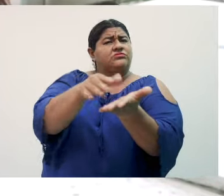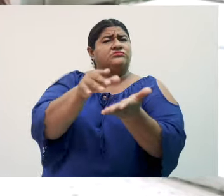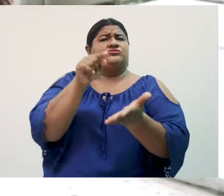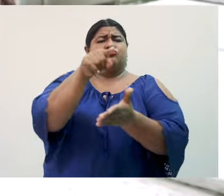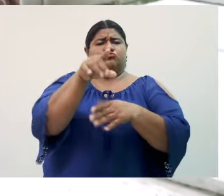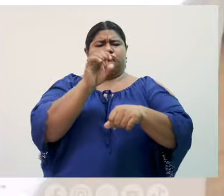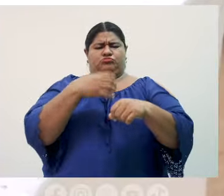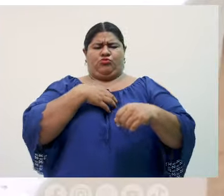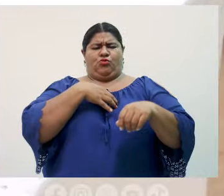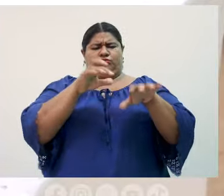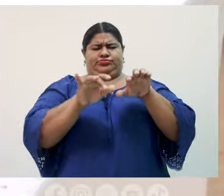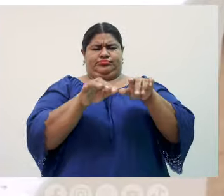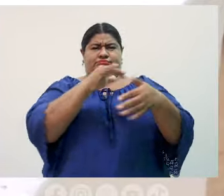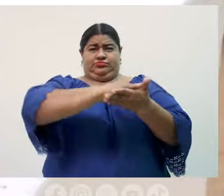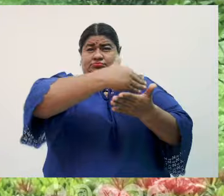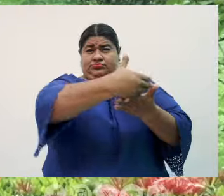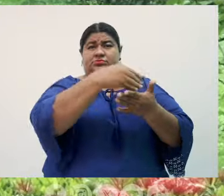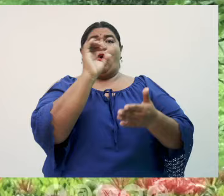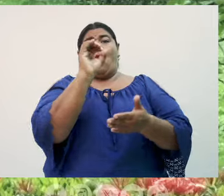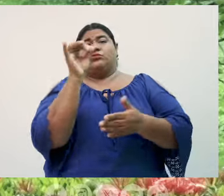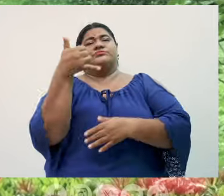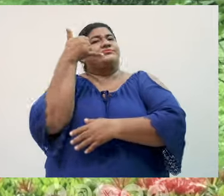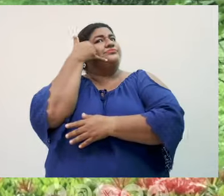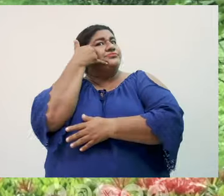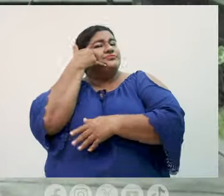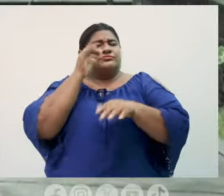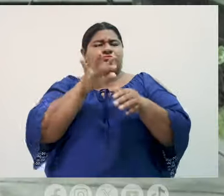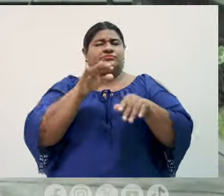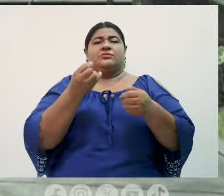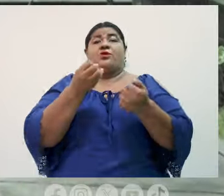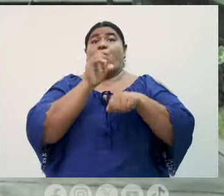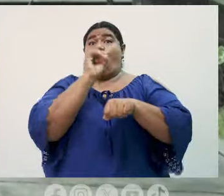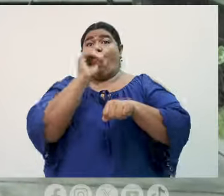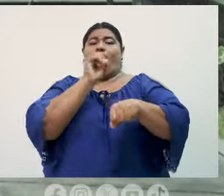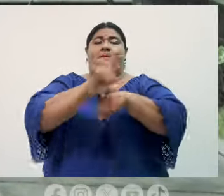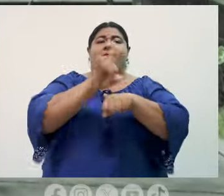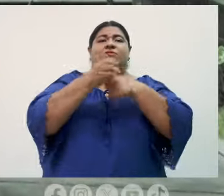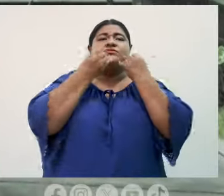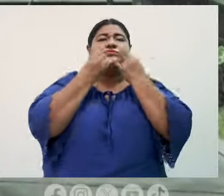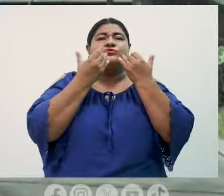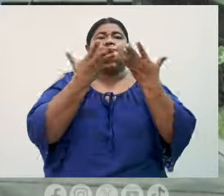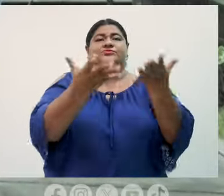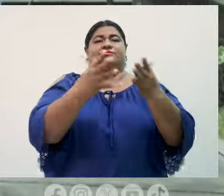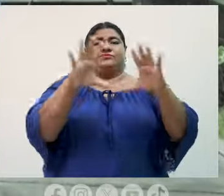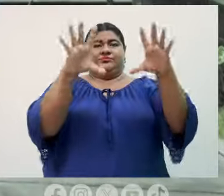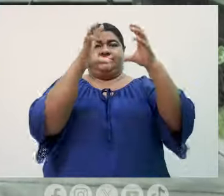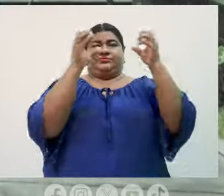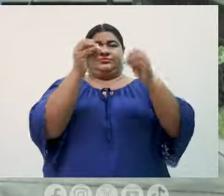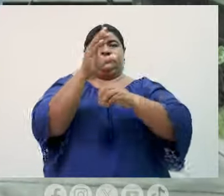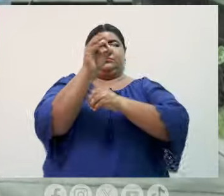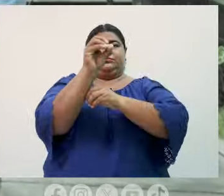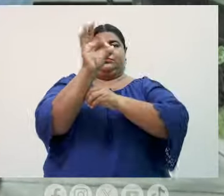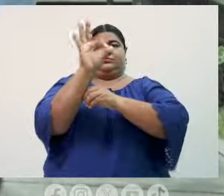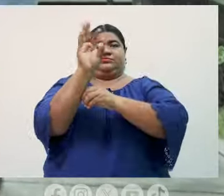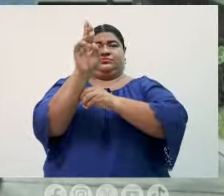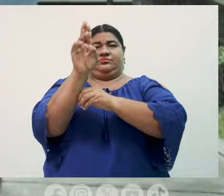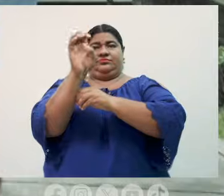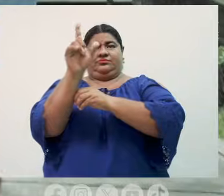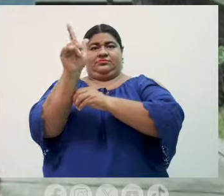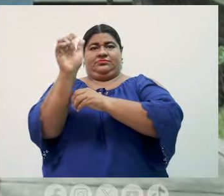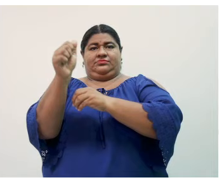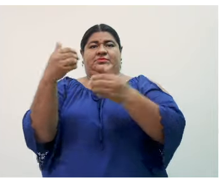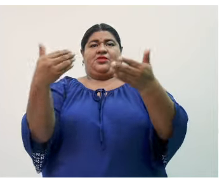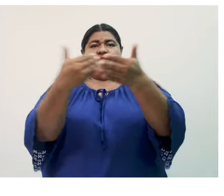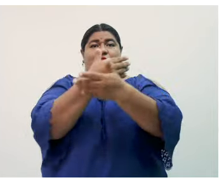rápido desde tu computadora o teléfono celular. Para más información de la Oferta Académica 2025 y